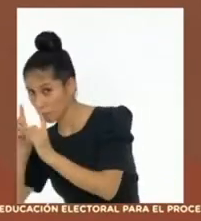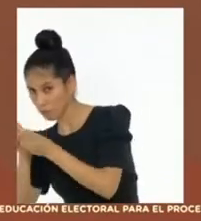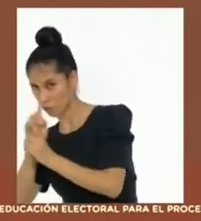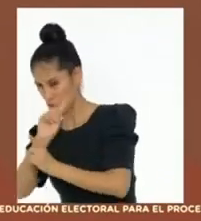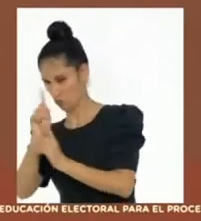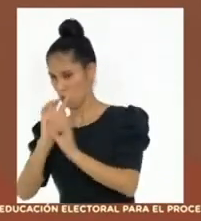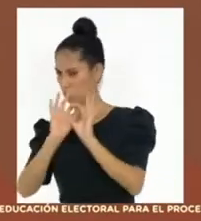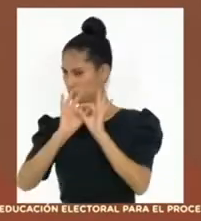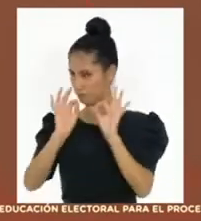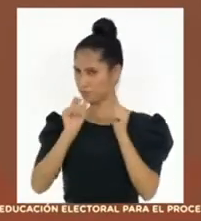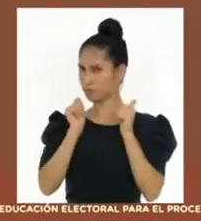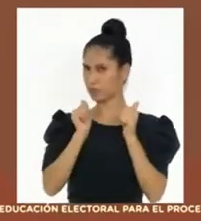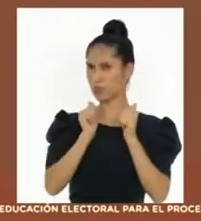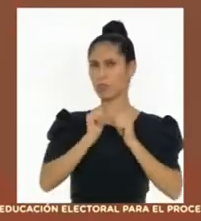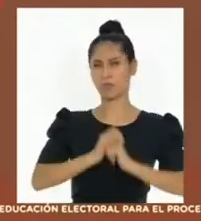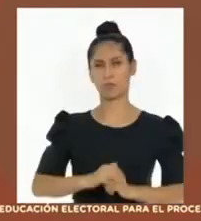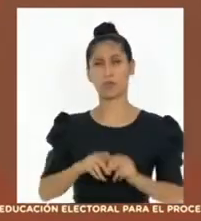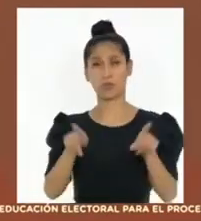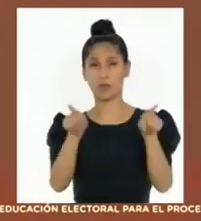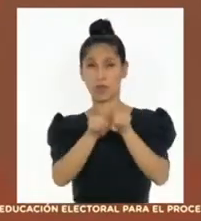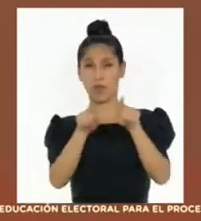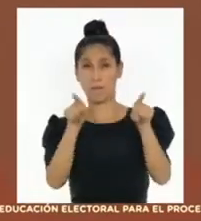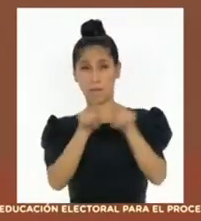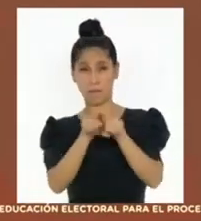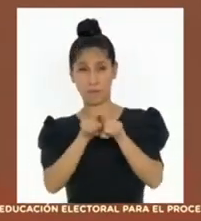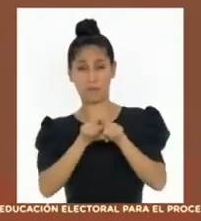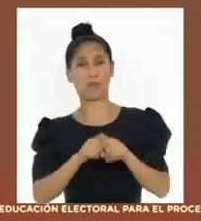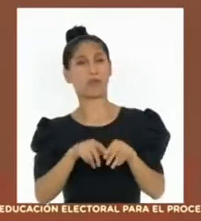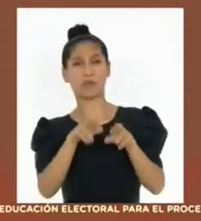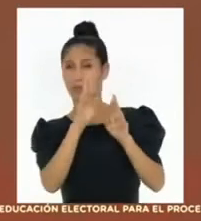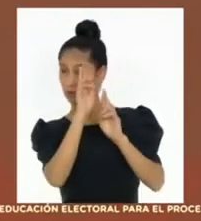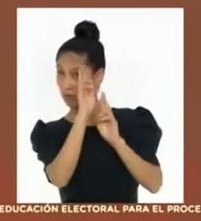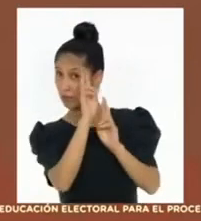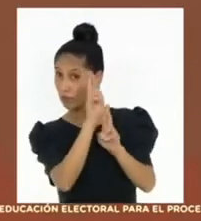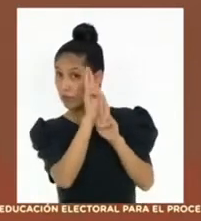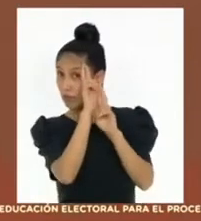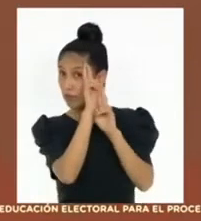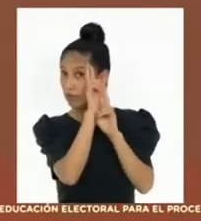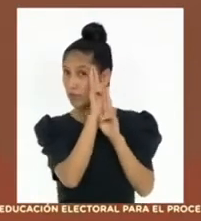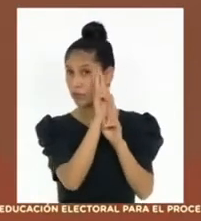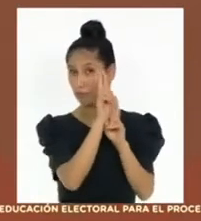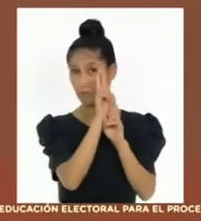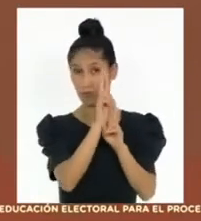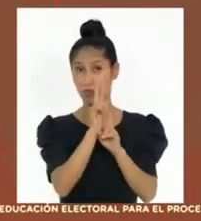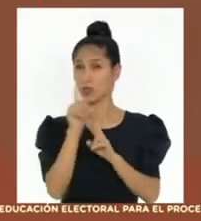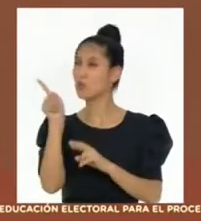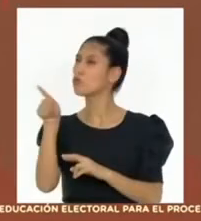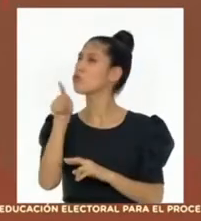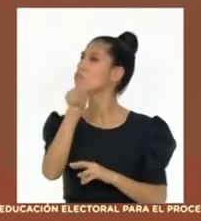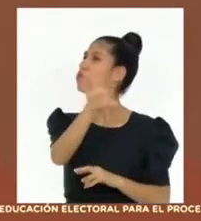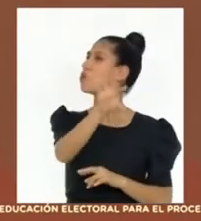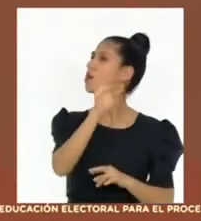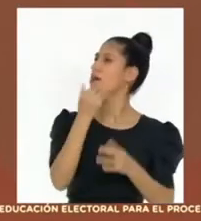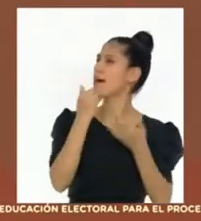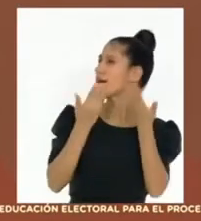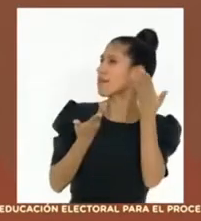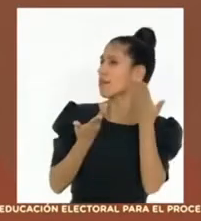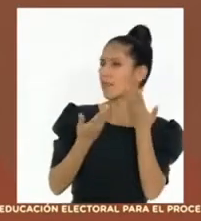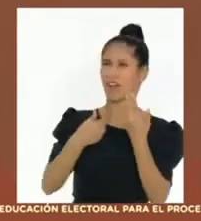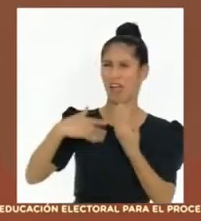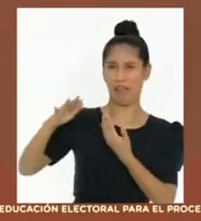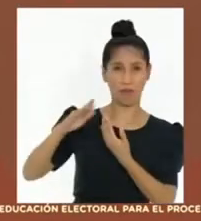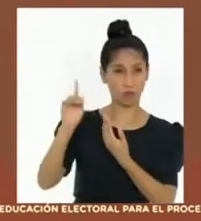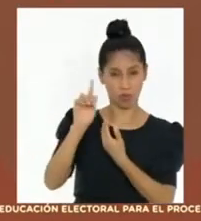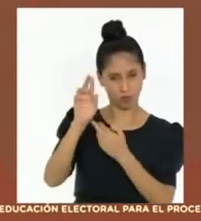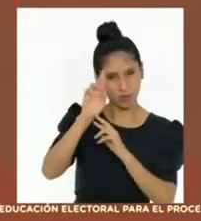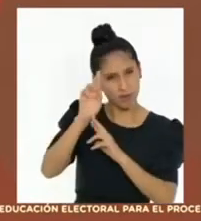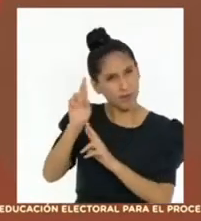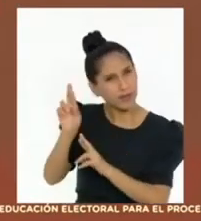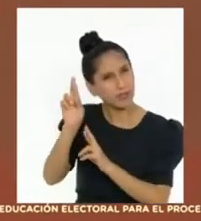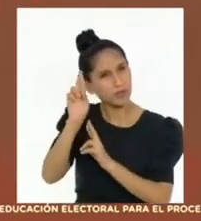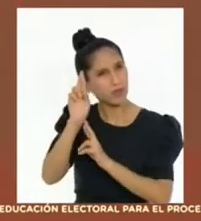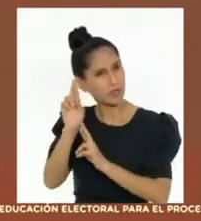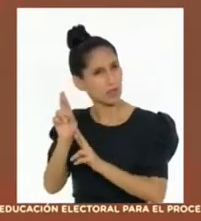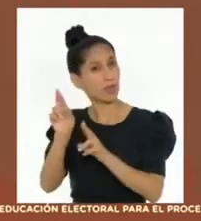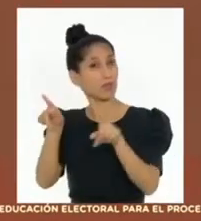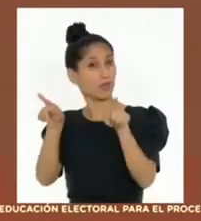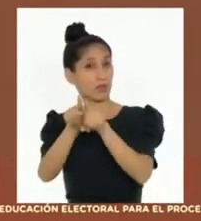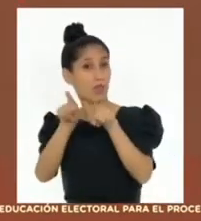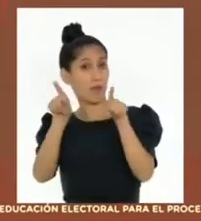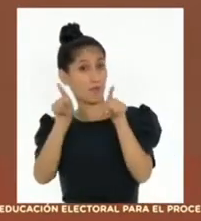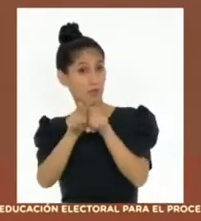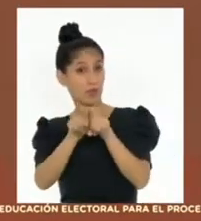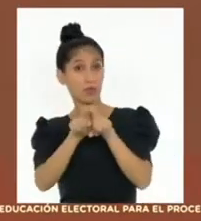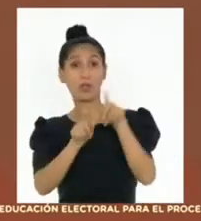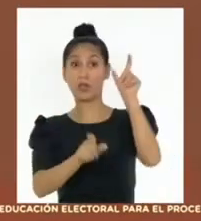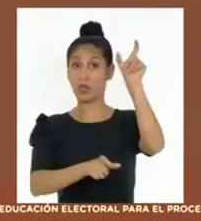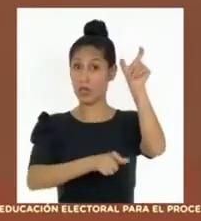elegidos. Que se mantenga el respeto a las libertades ciudadanas y a las instituciones. Tener gobernantes que